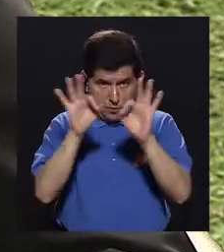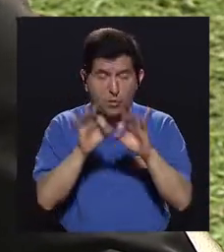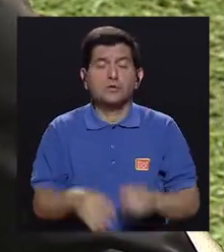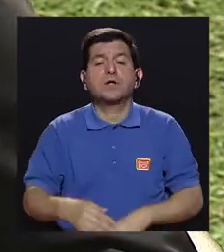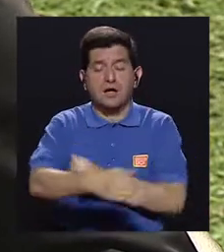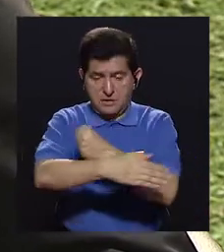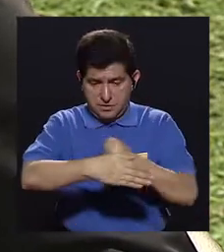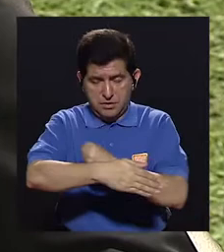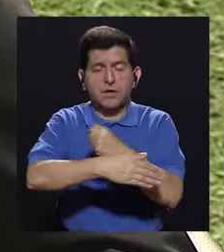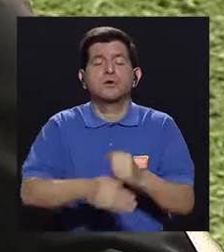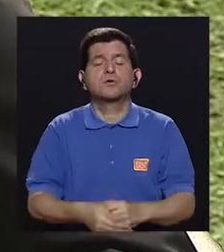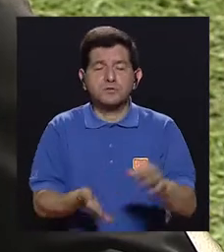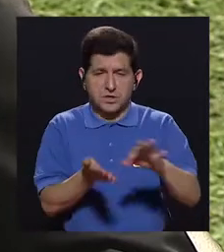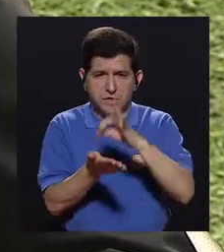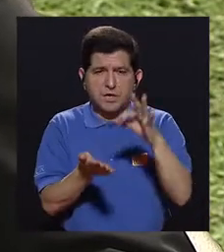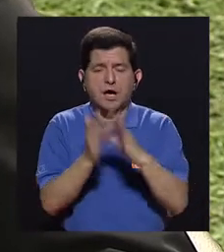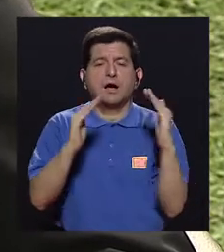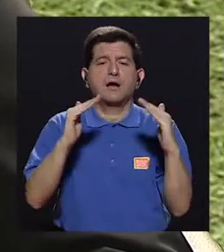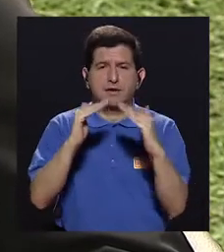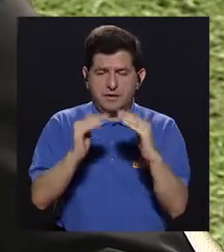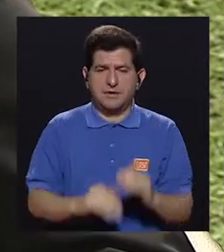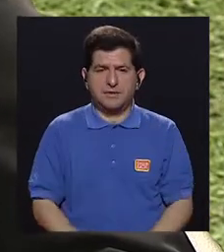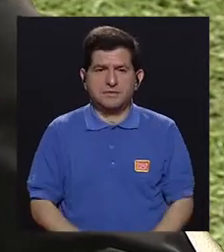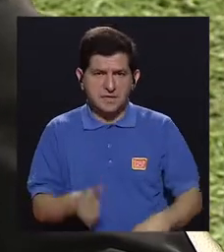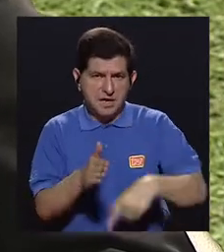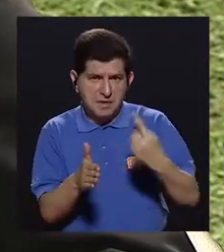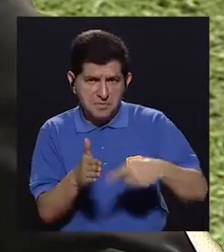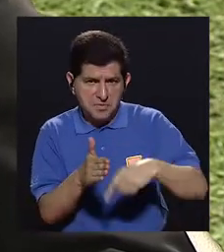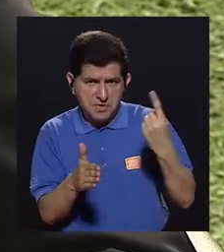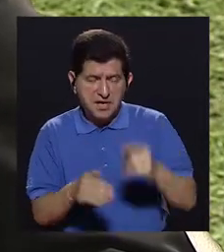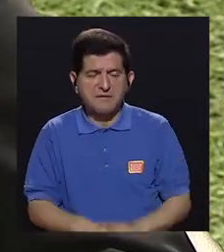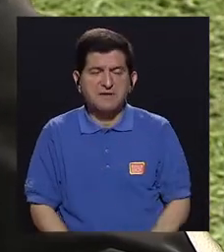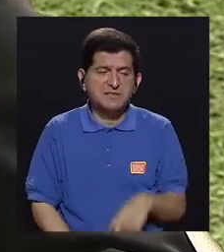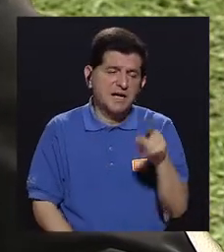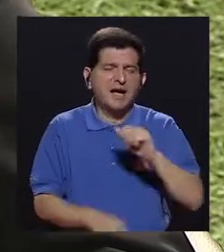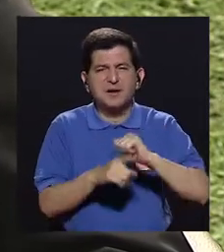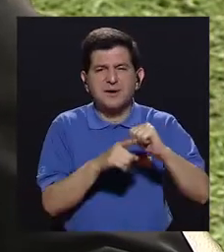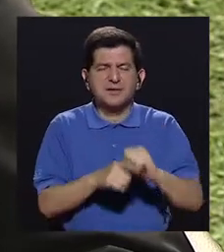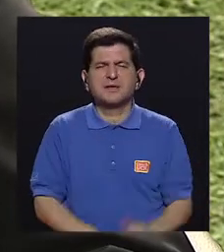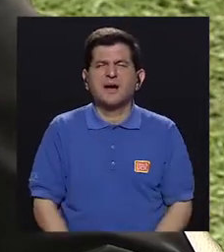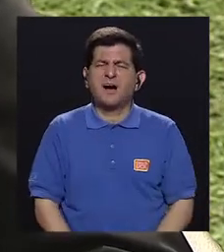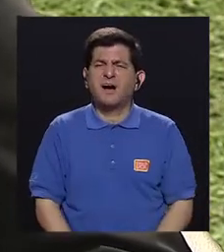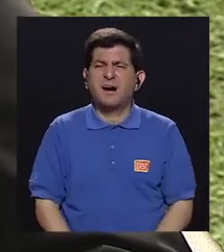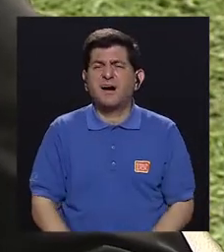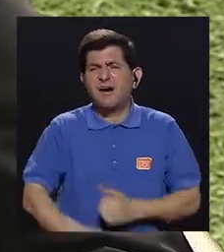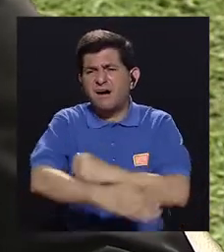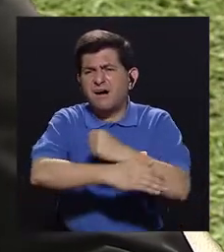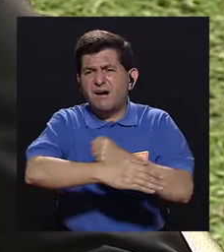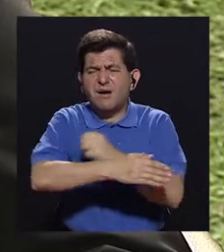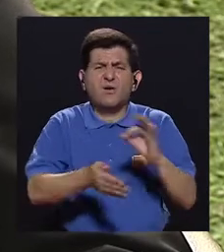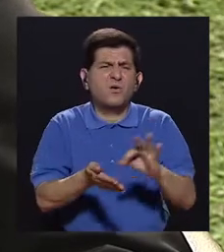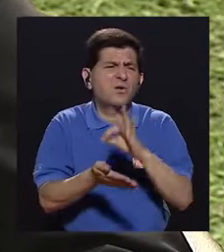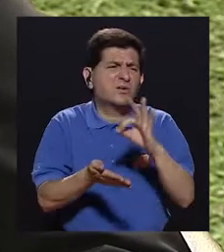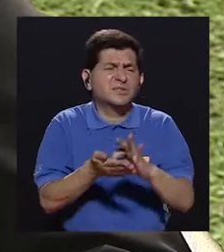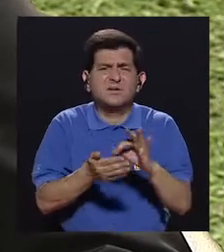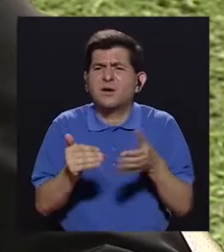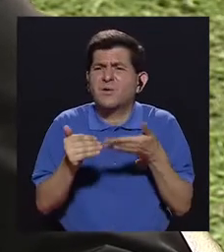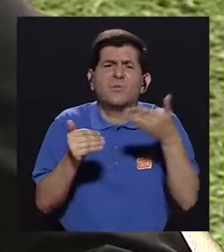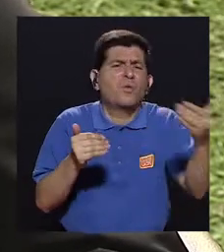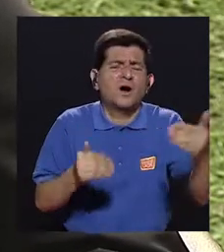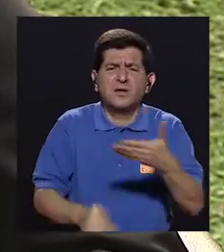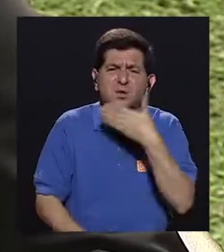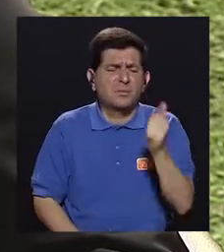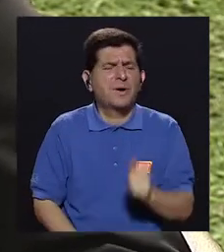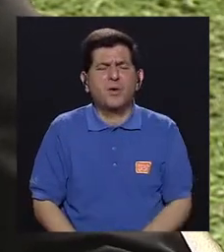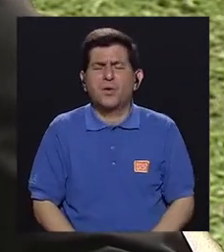se cocinen frijoles en las casas porque muchas veces es como lo práctico, ¿verdad? Es que a qué horas cocinamos frijoles o eso, mejor